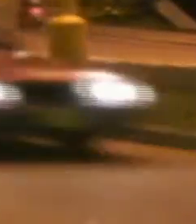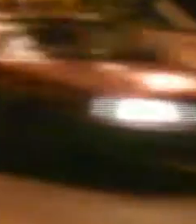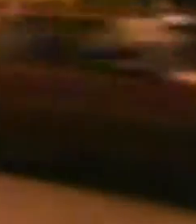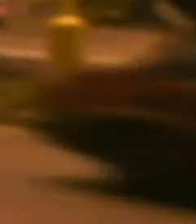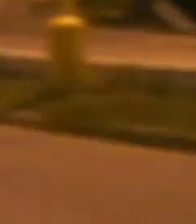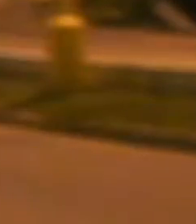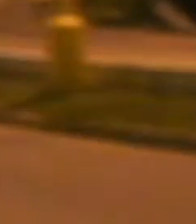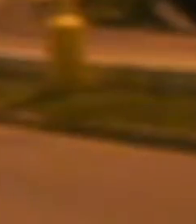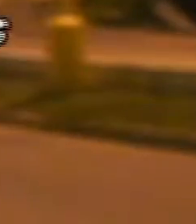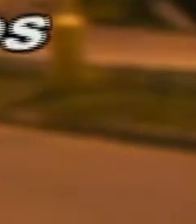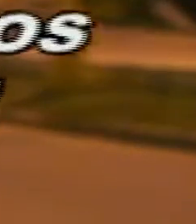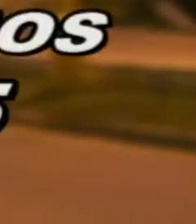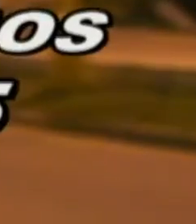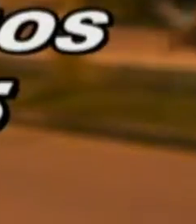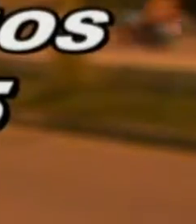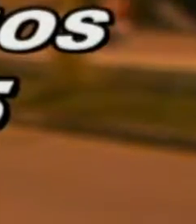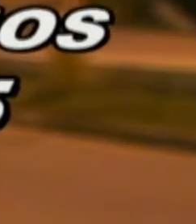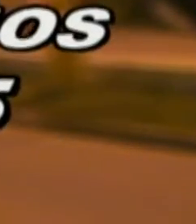de Barranca Bermeja.